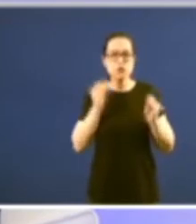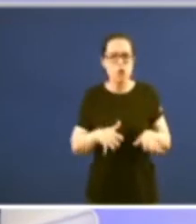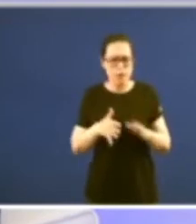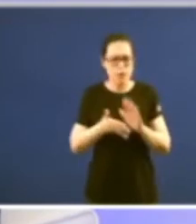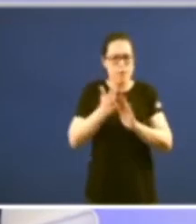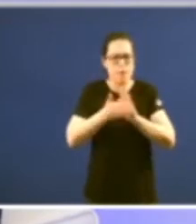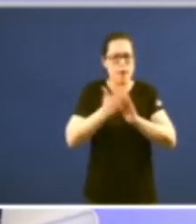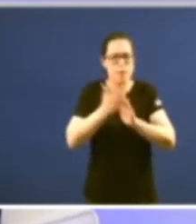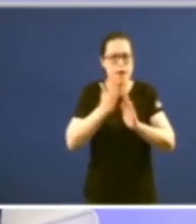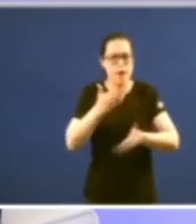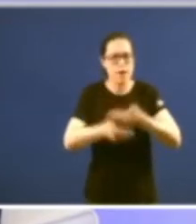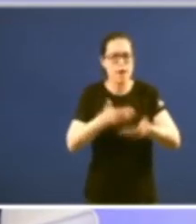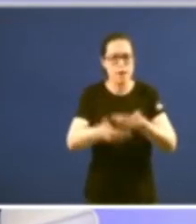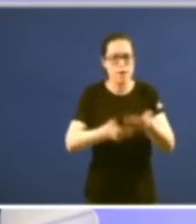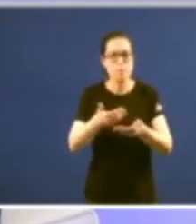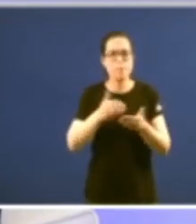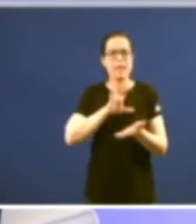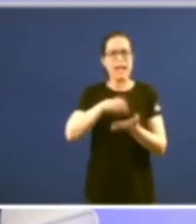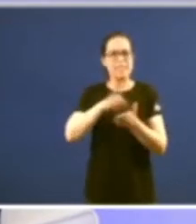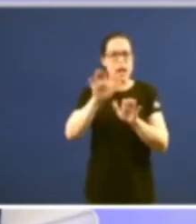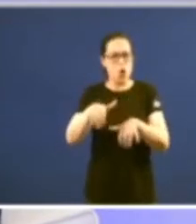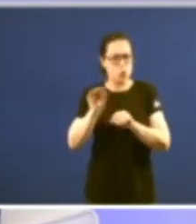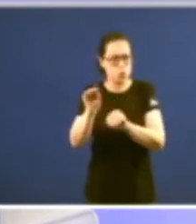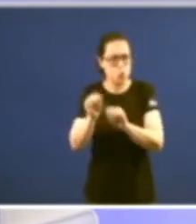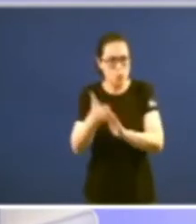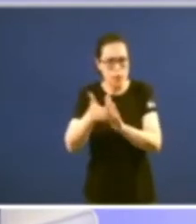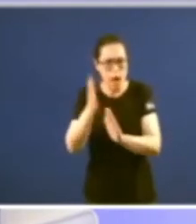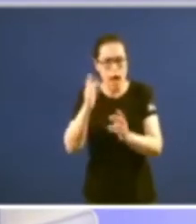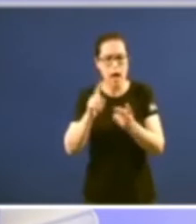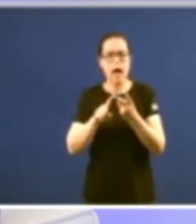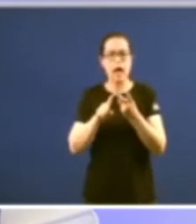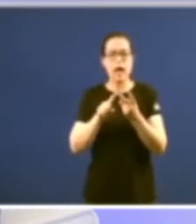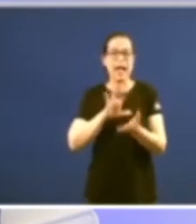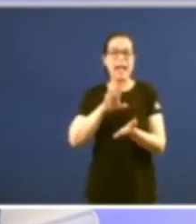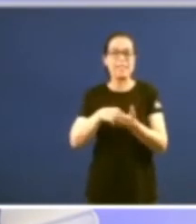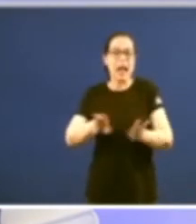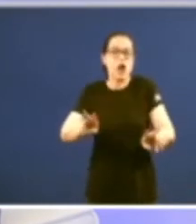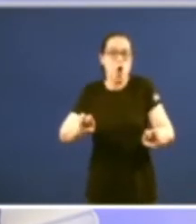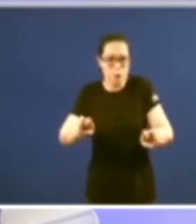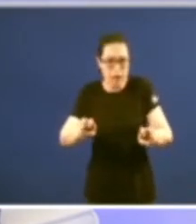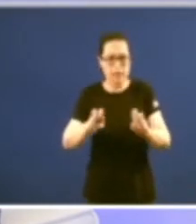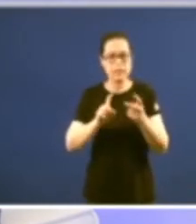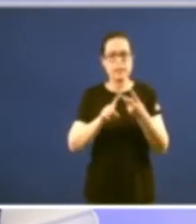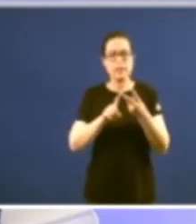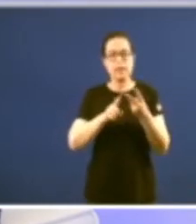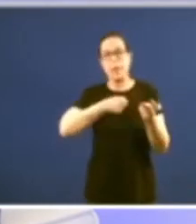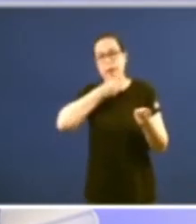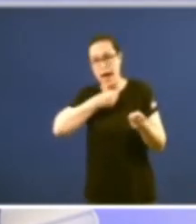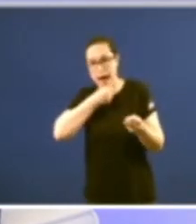da historia estaba moi avanzado o Estatuto de Castela-León estaba moi avanzado de Castela-La Nova non de Castela-León de Castela-La Nova de Castela-León